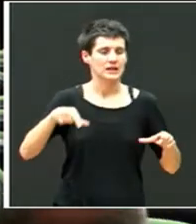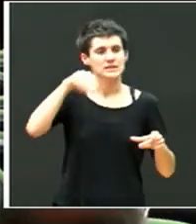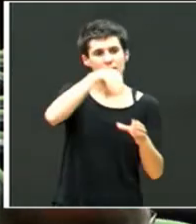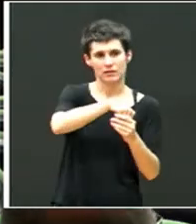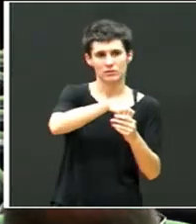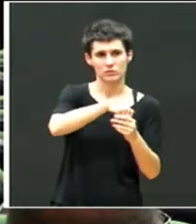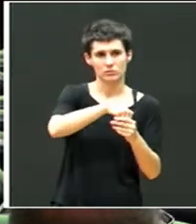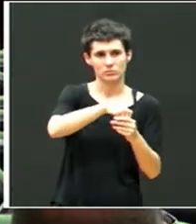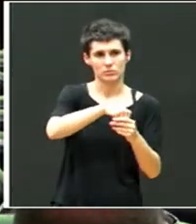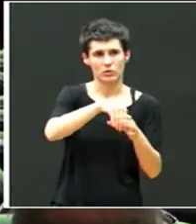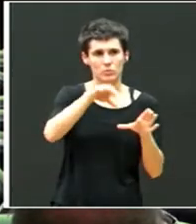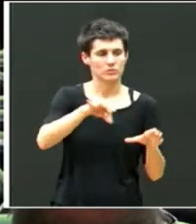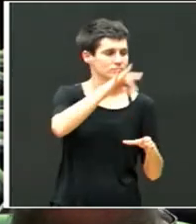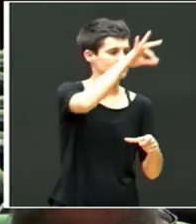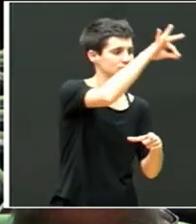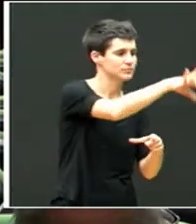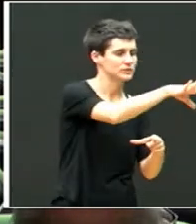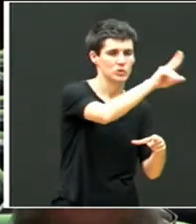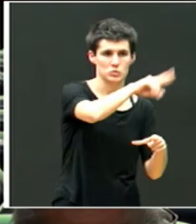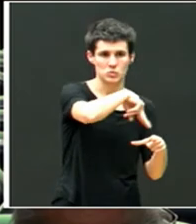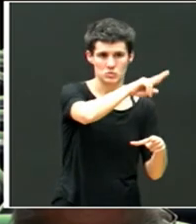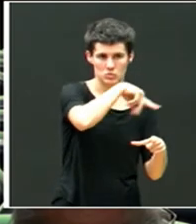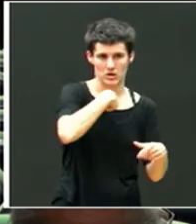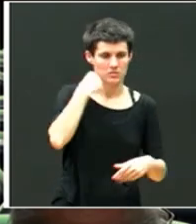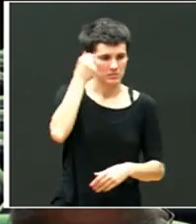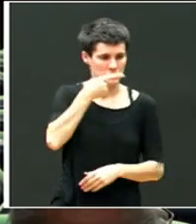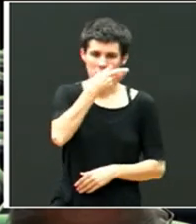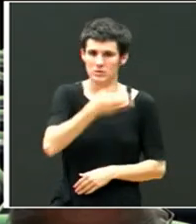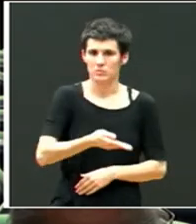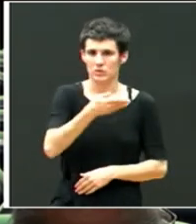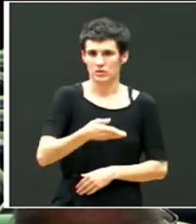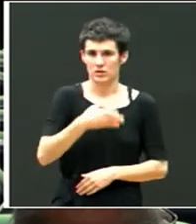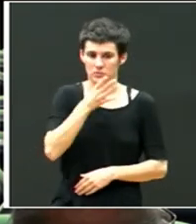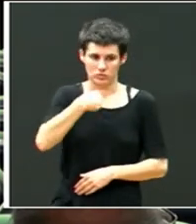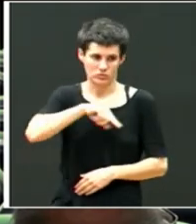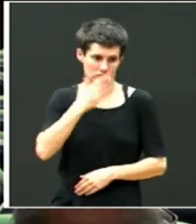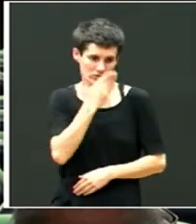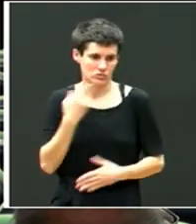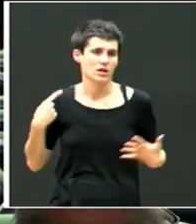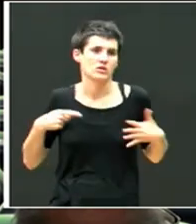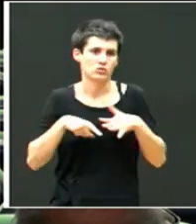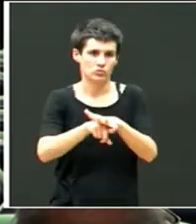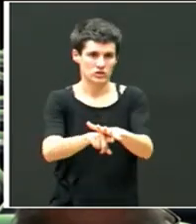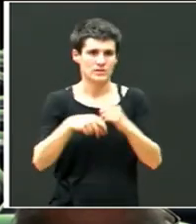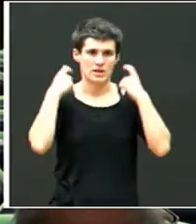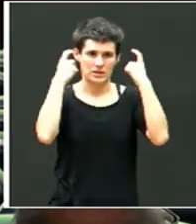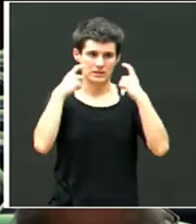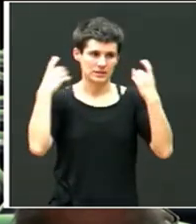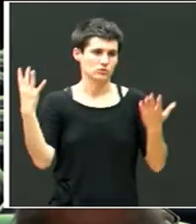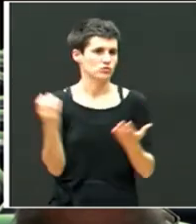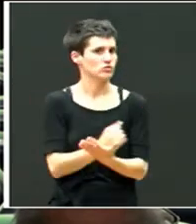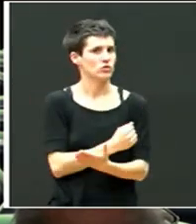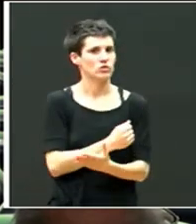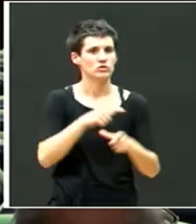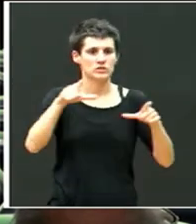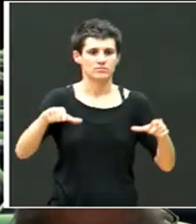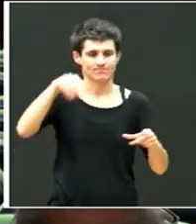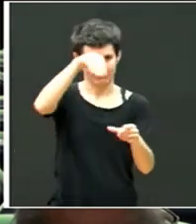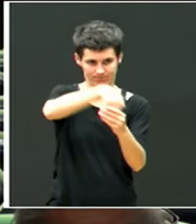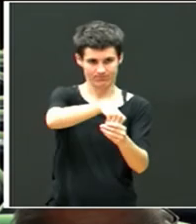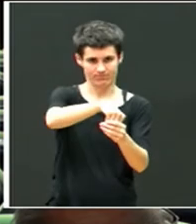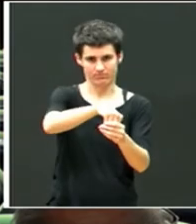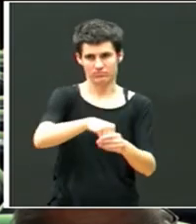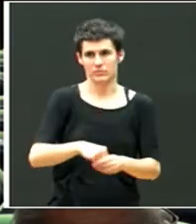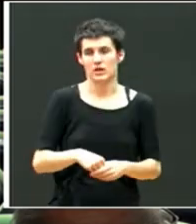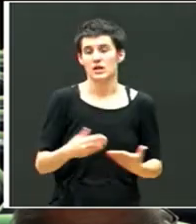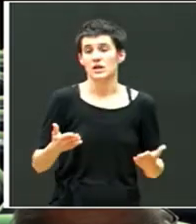creo que es muy importante en nuestra escuela inclusiva a poder ser que puedan estar siempre en el aula. Y luego ya